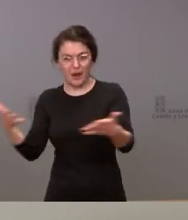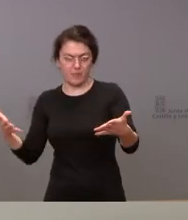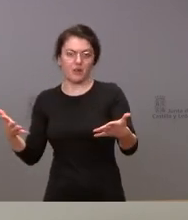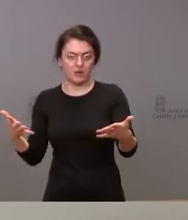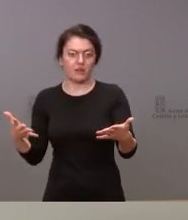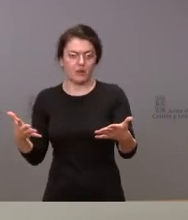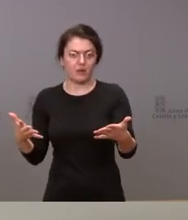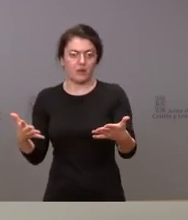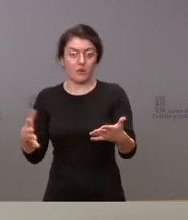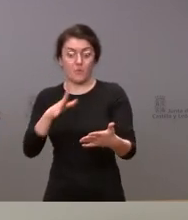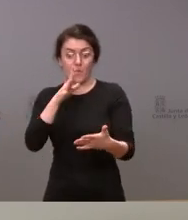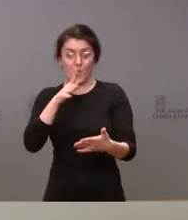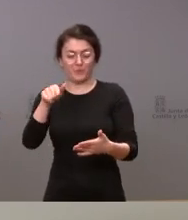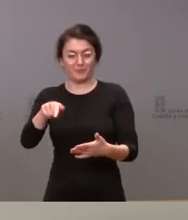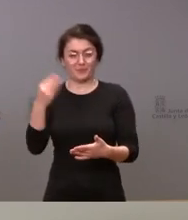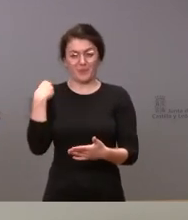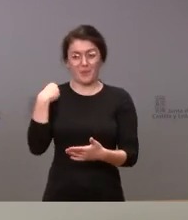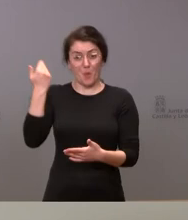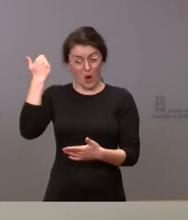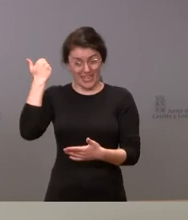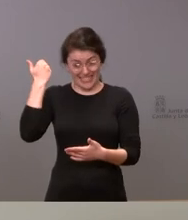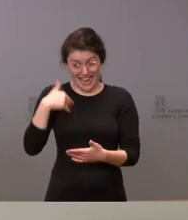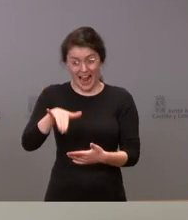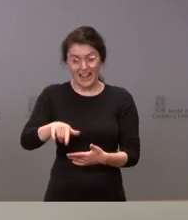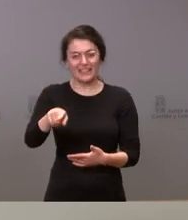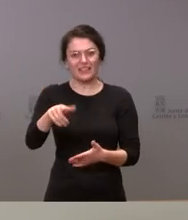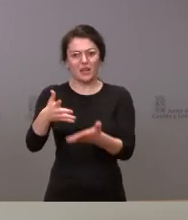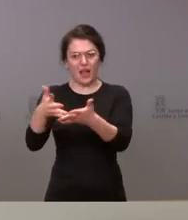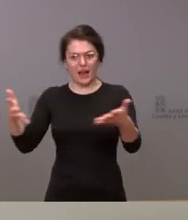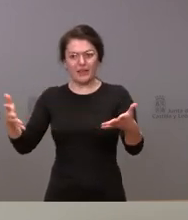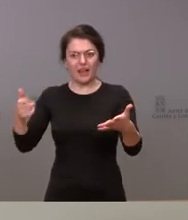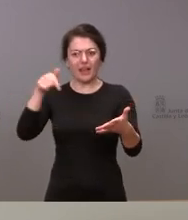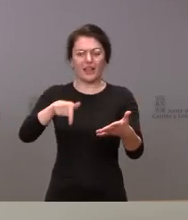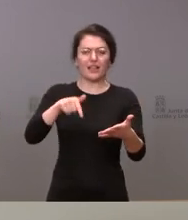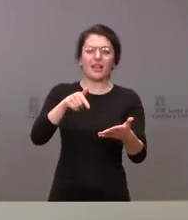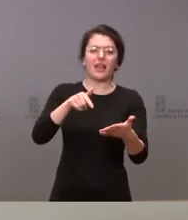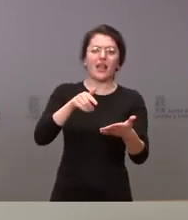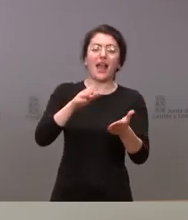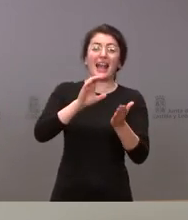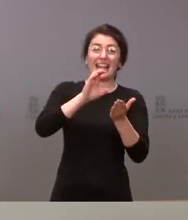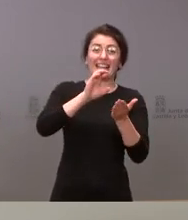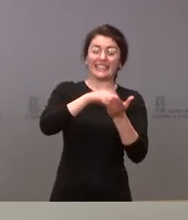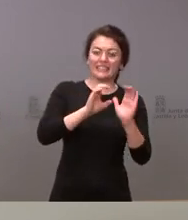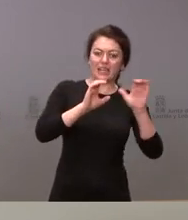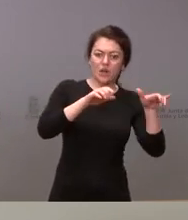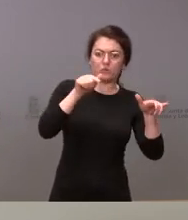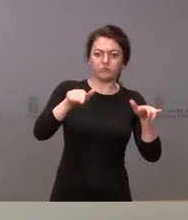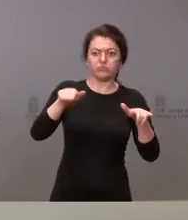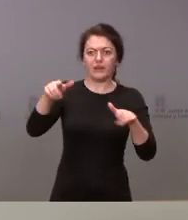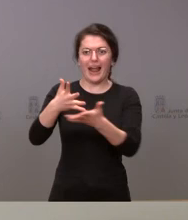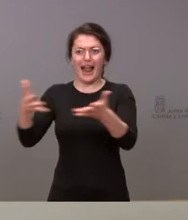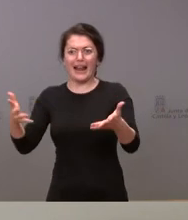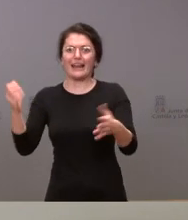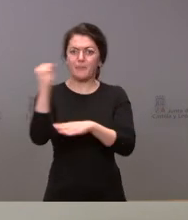el polígono industrial que teníamos ya es uno de los más grandes de Castilla y León y además está siendo un éxito tan es así que el